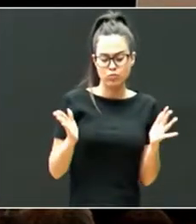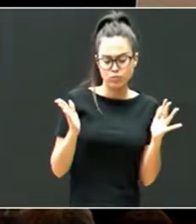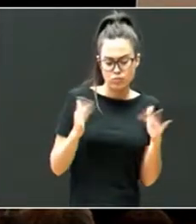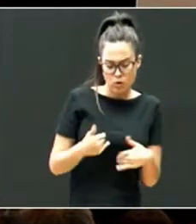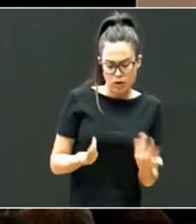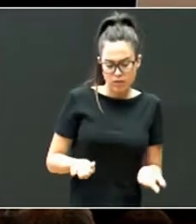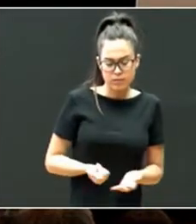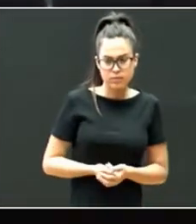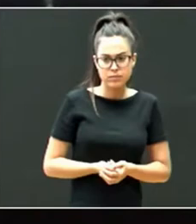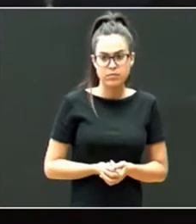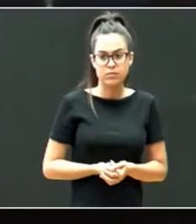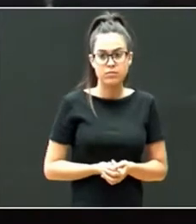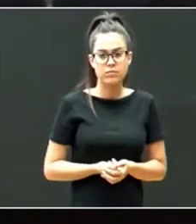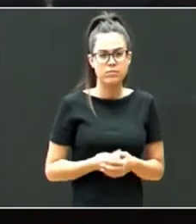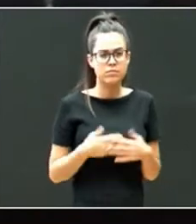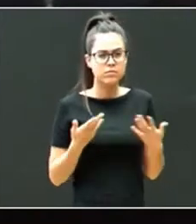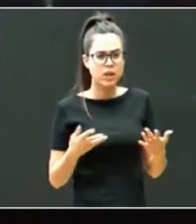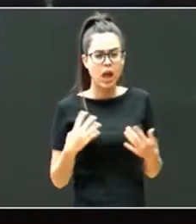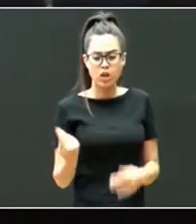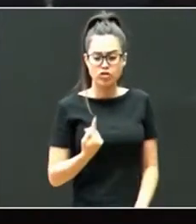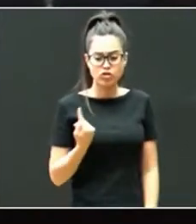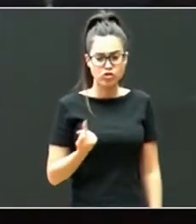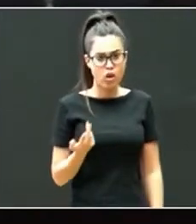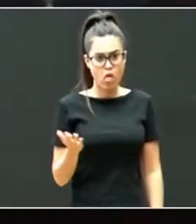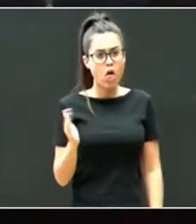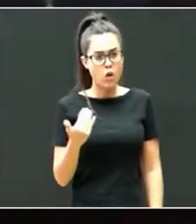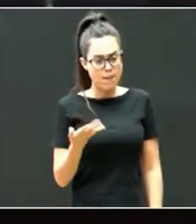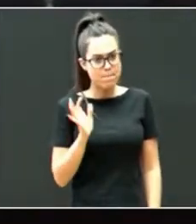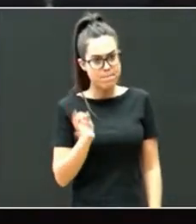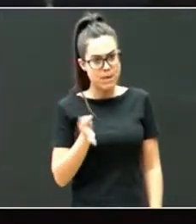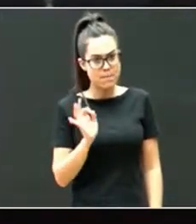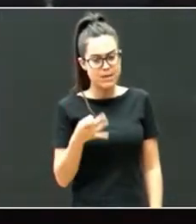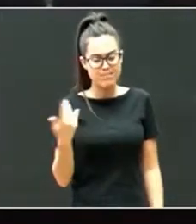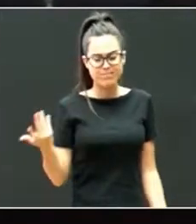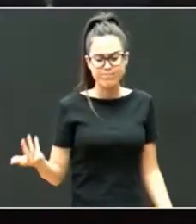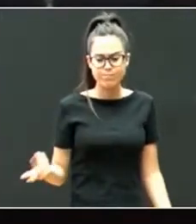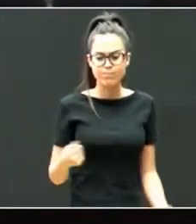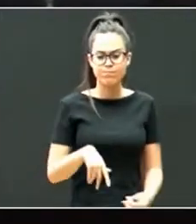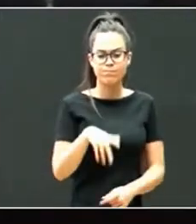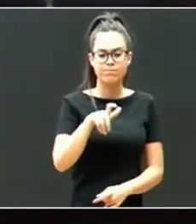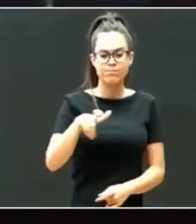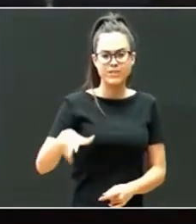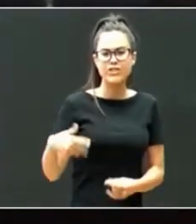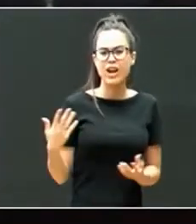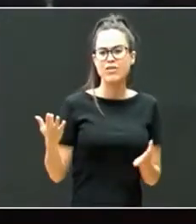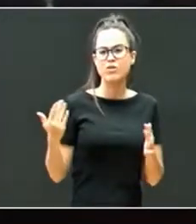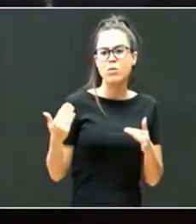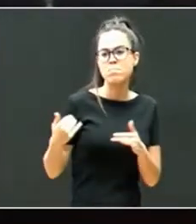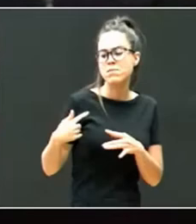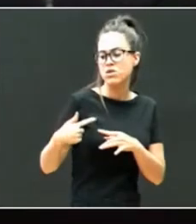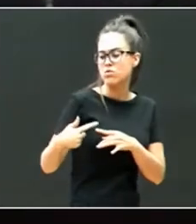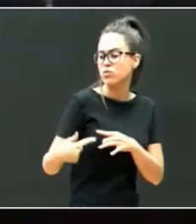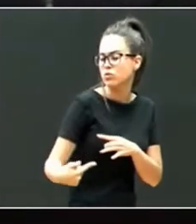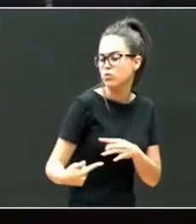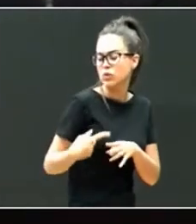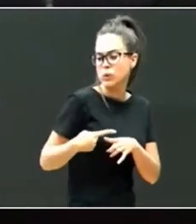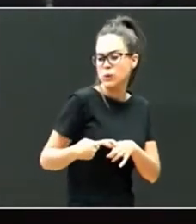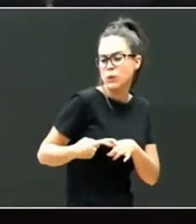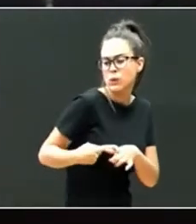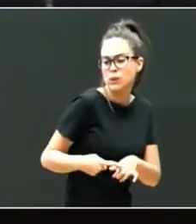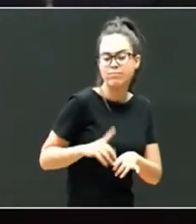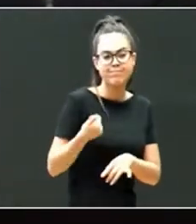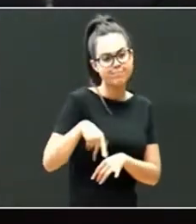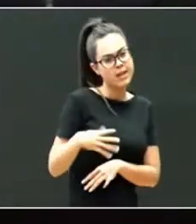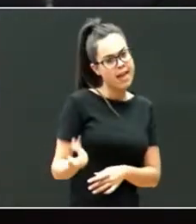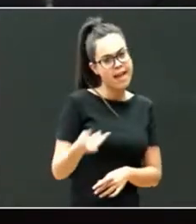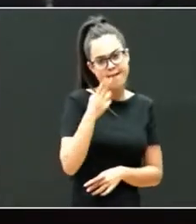evidentemente, porque no están solos y solas, pero no tienen esa persona al lado con la que poder compartir el día a día, y sufren también mucho en silencio. Y creo que tenemos que